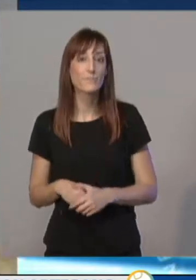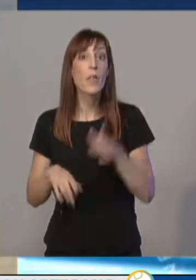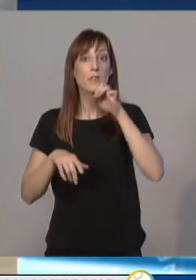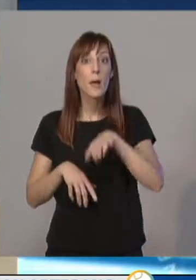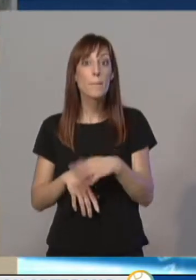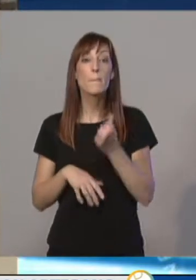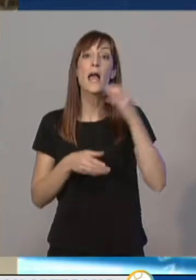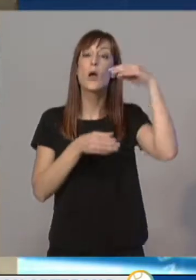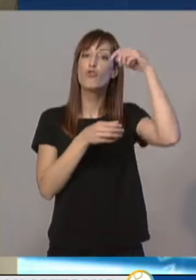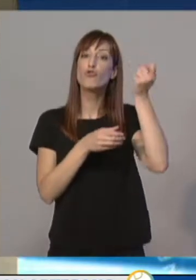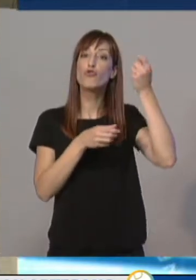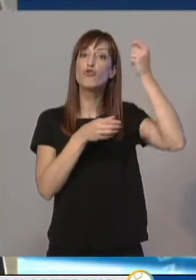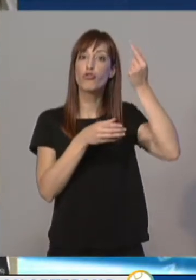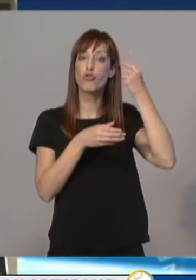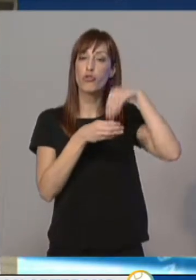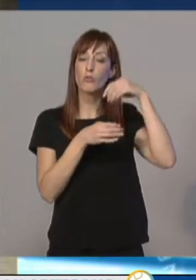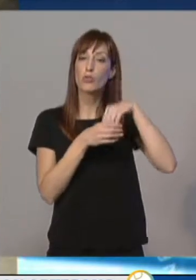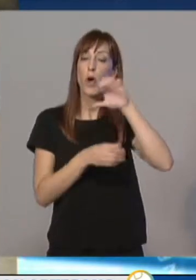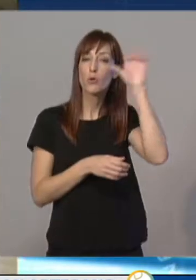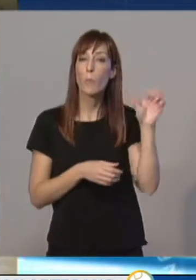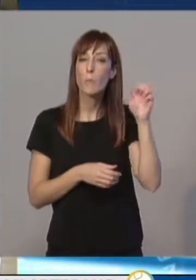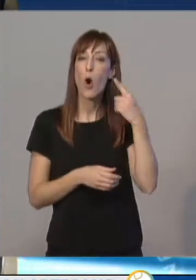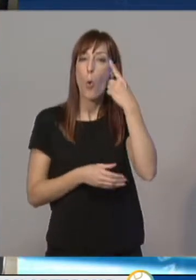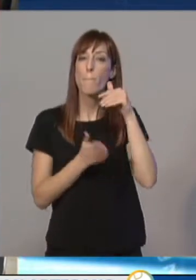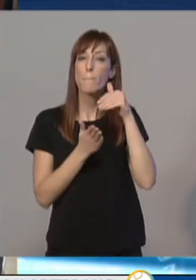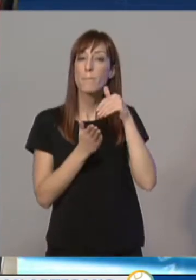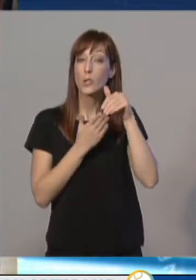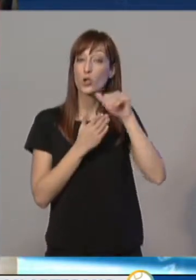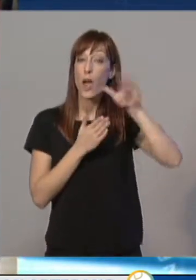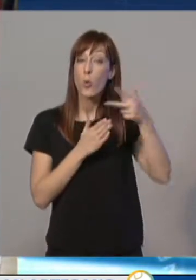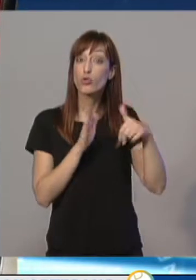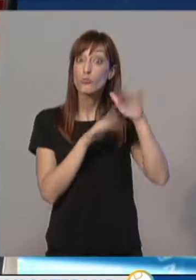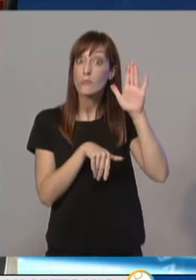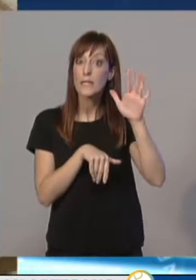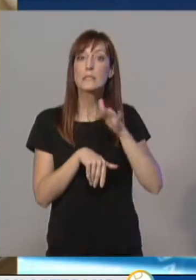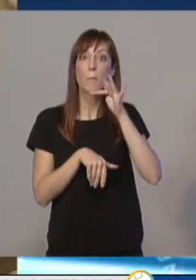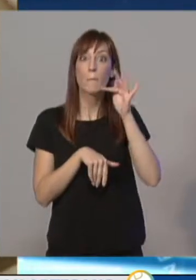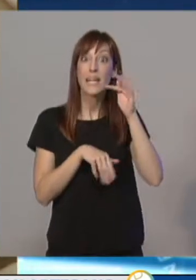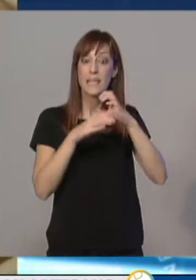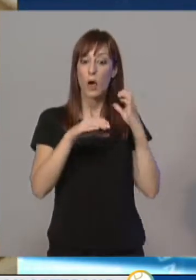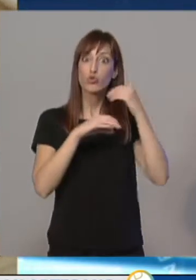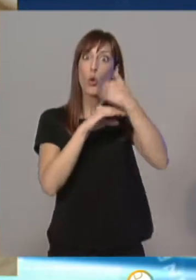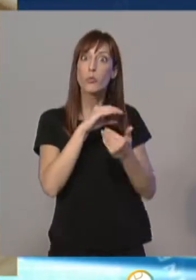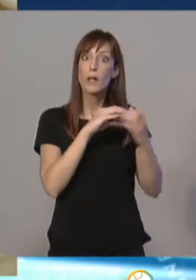presupuesto de más de un millón de euros y además de Logroño recorrerá cerca de una veintena de ciudades.